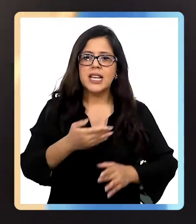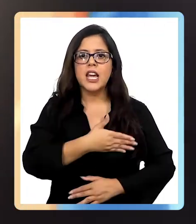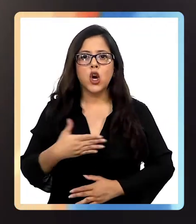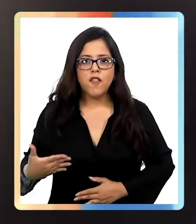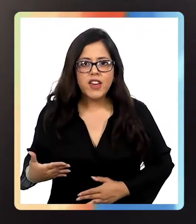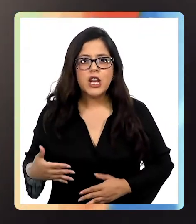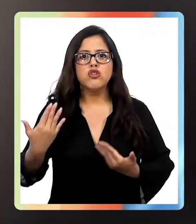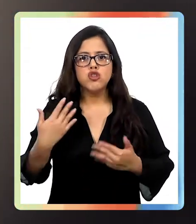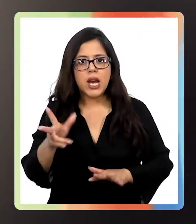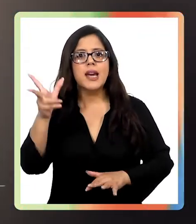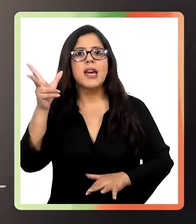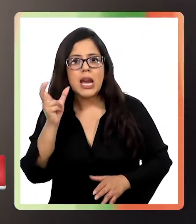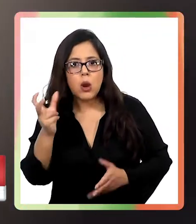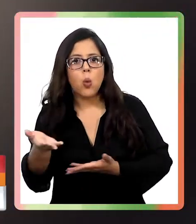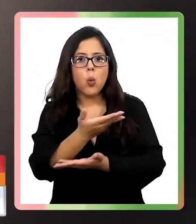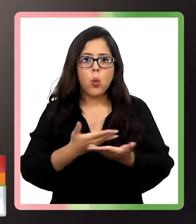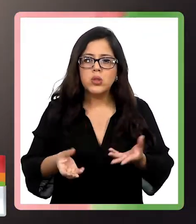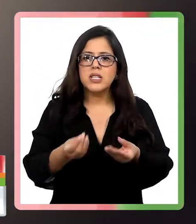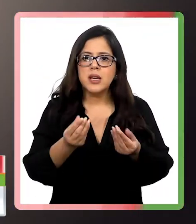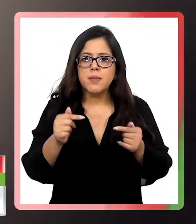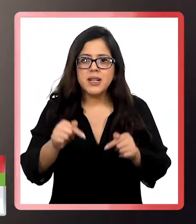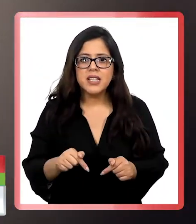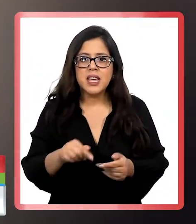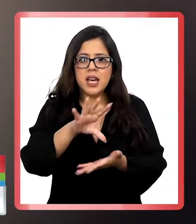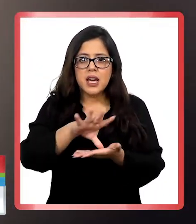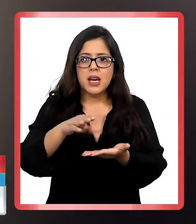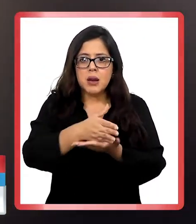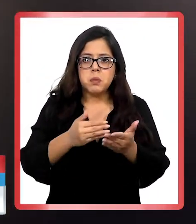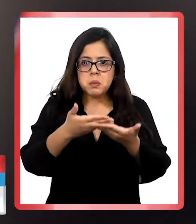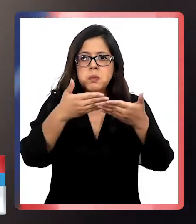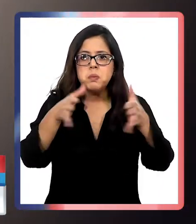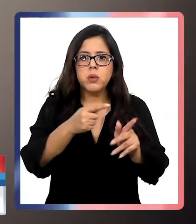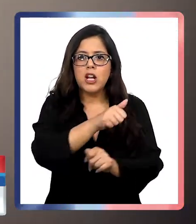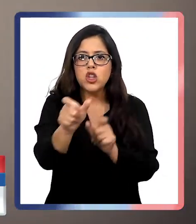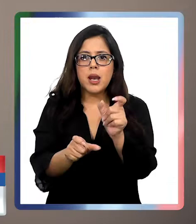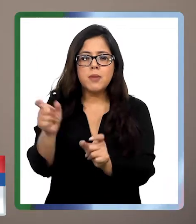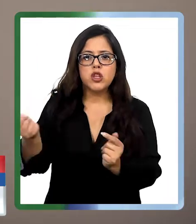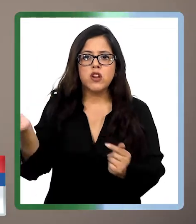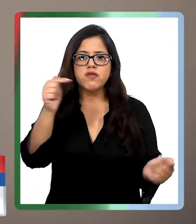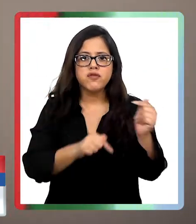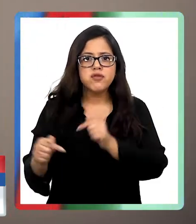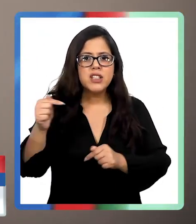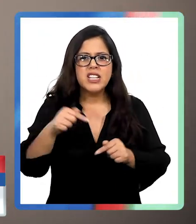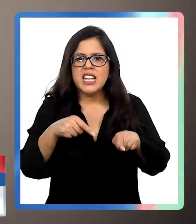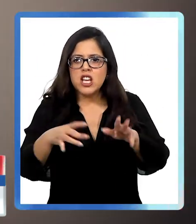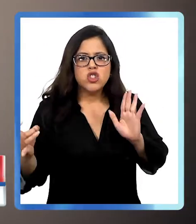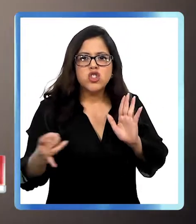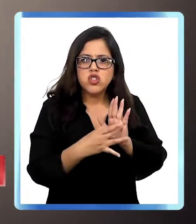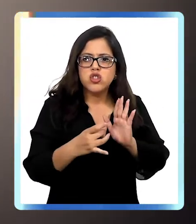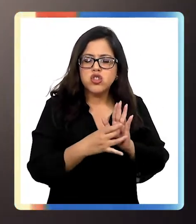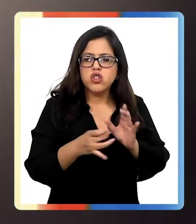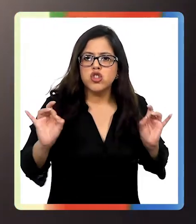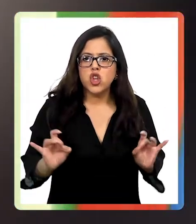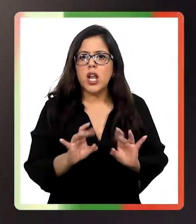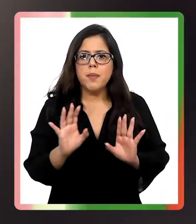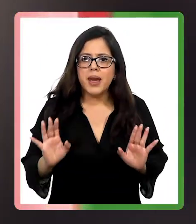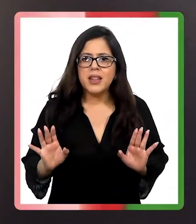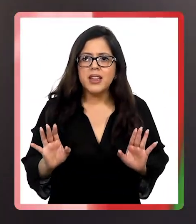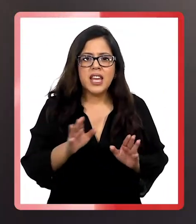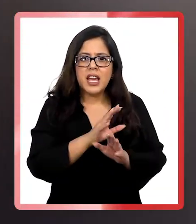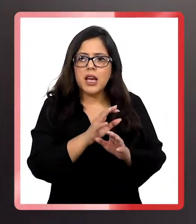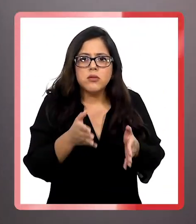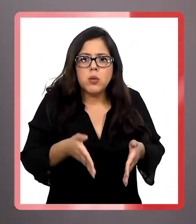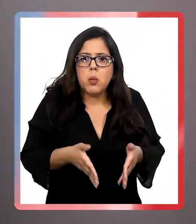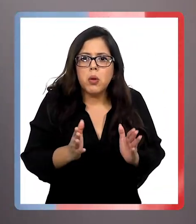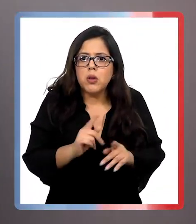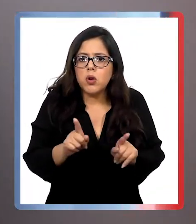que el gobierno escuche lo que pasa con las fronteras abiertas, todos los inmigrantes que entran y hacen pura delincuencia, uno ya no puede andar en